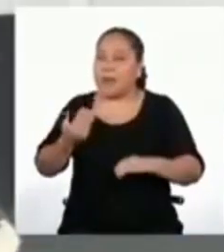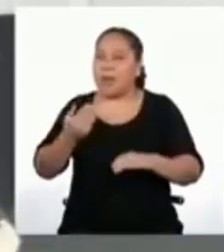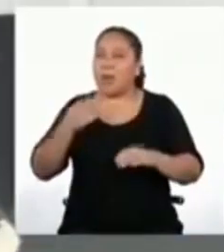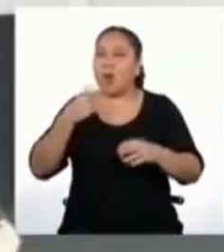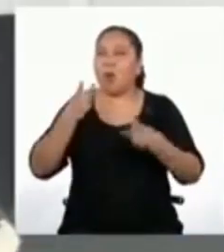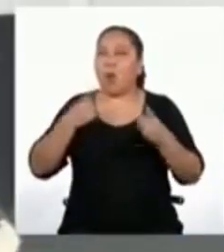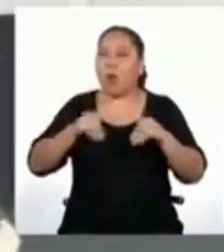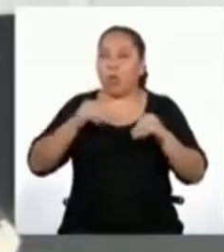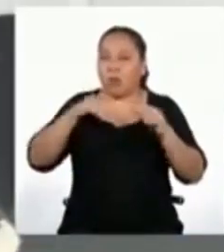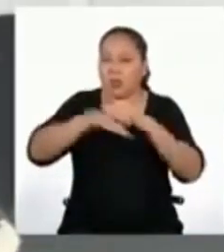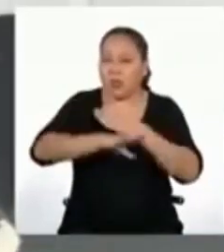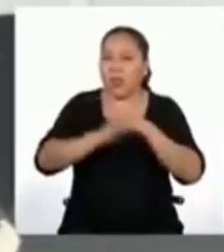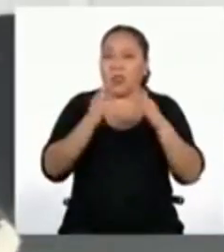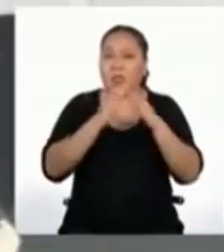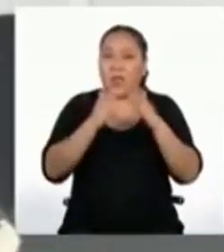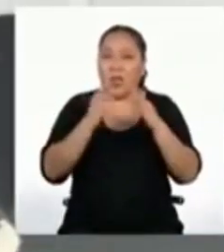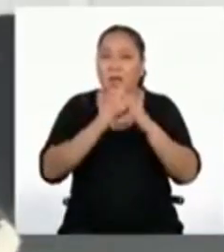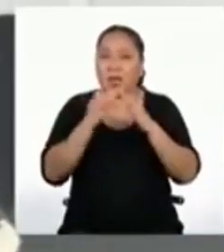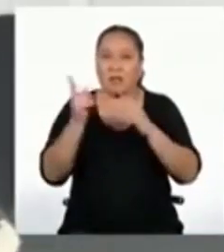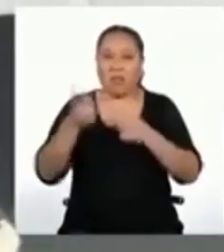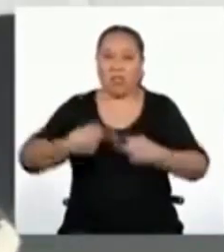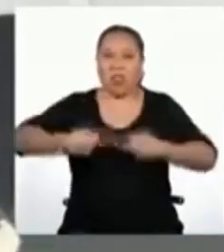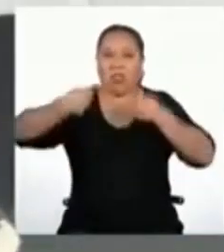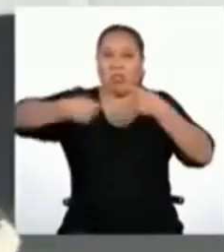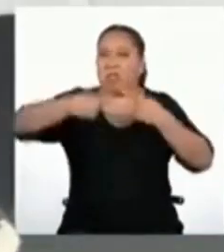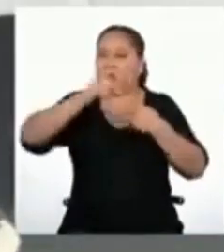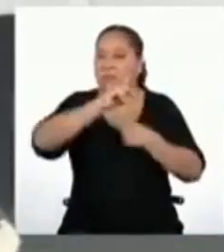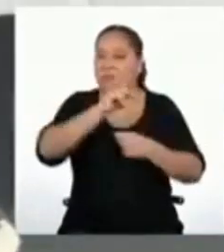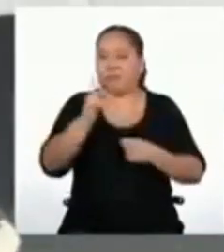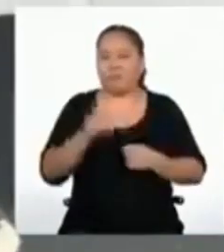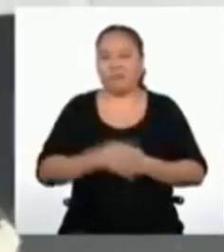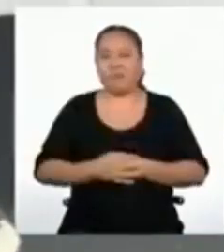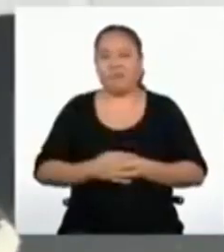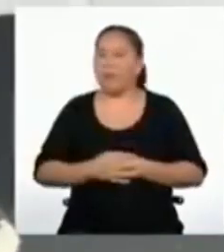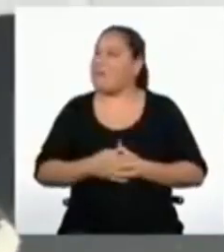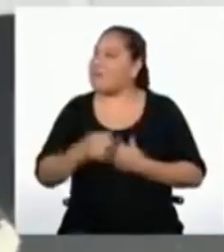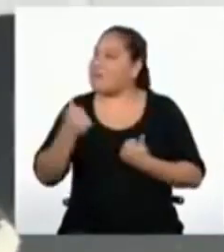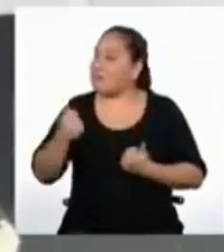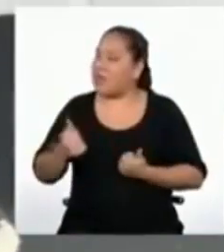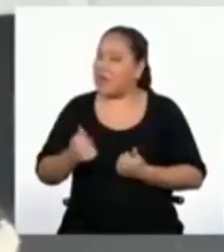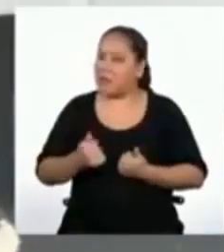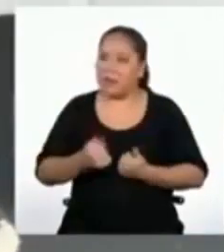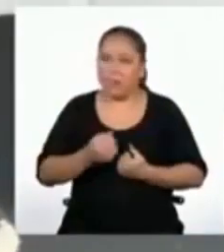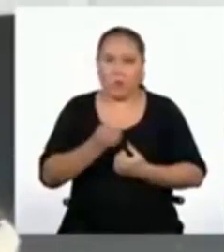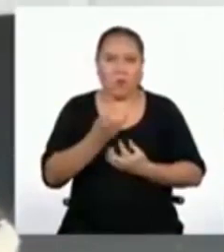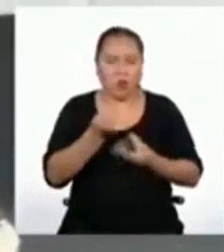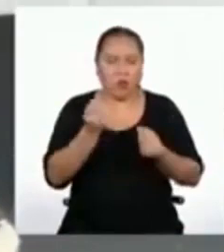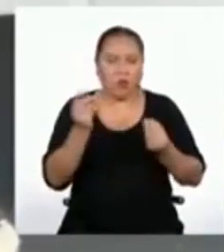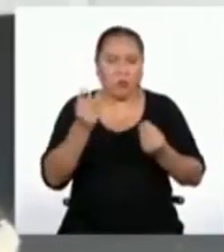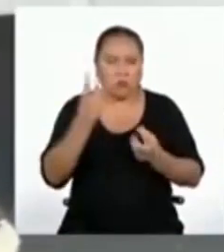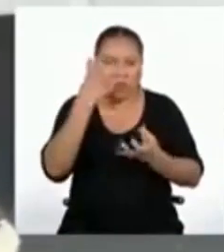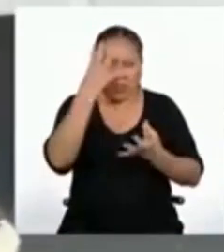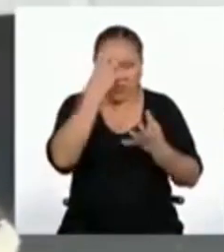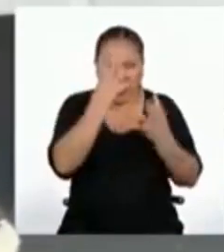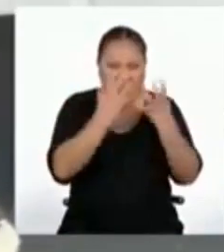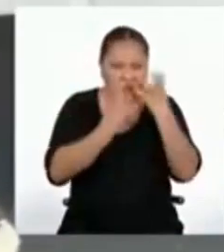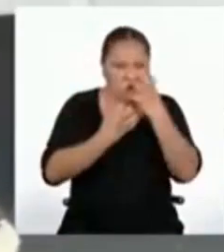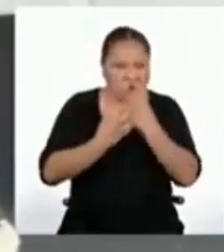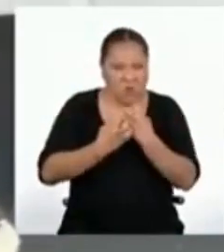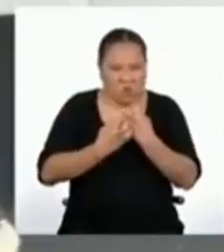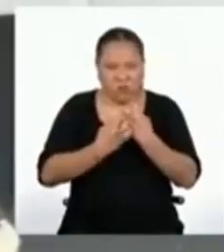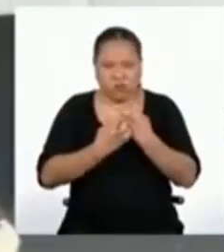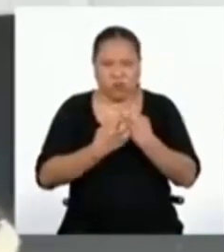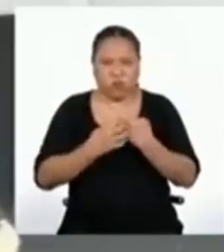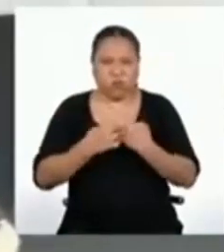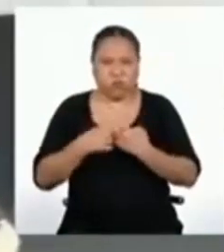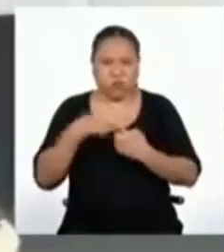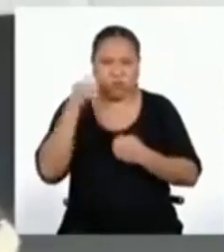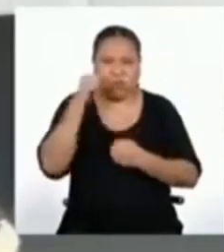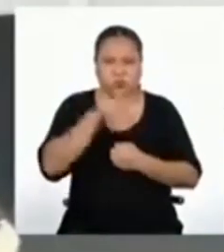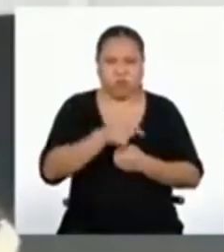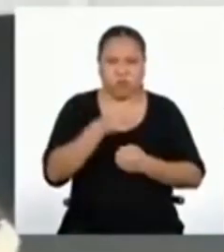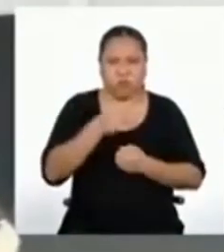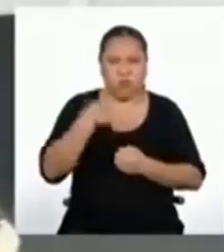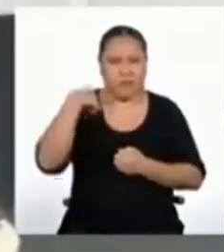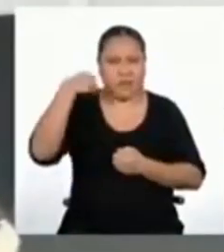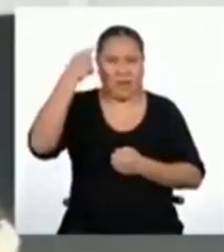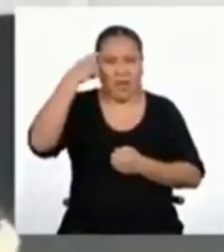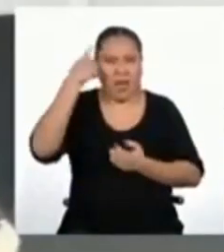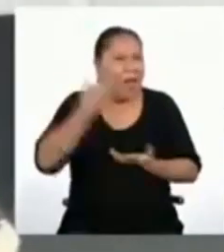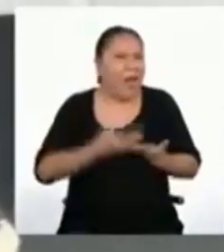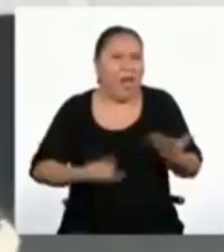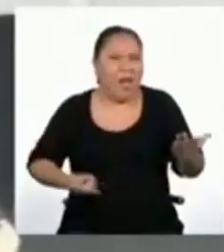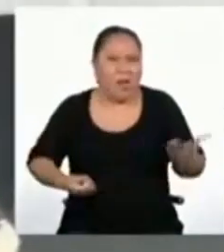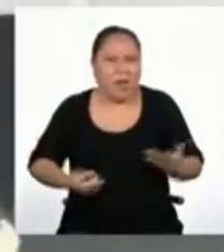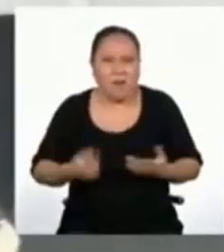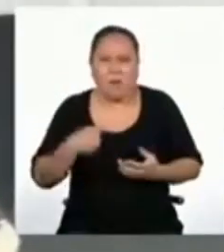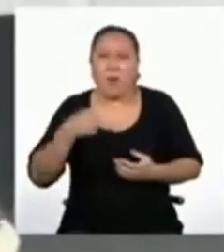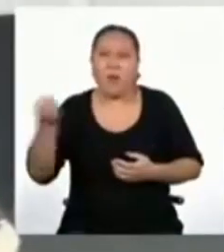Genial. ¿Cuántas veces nos ha pasado que hemos estado molestas o molestos por algo? Pensamos, ¿qué?